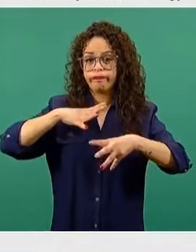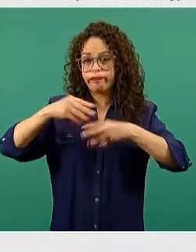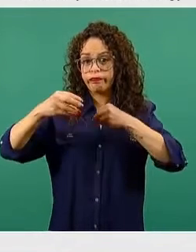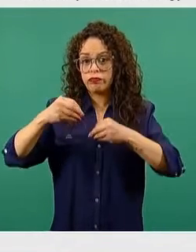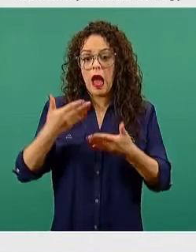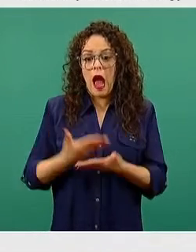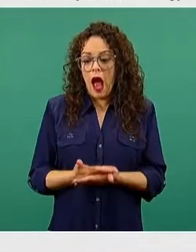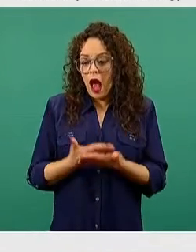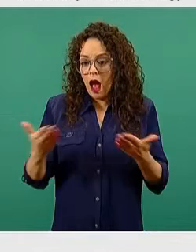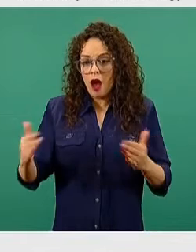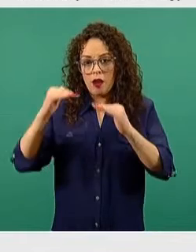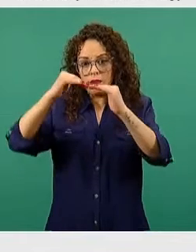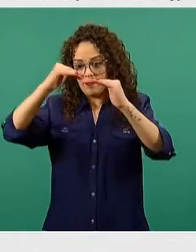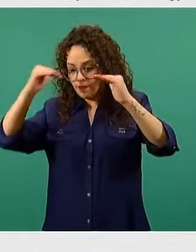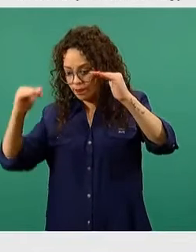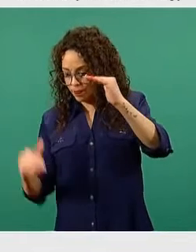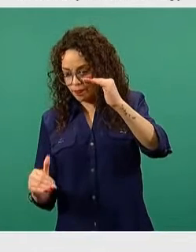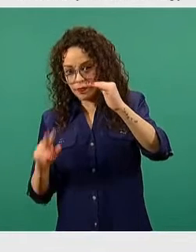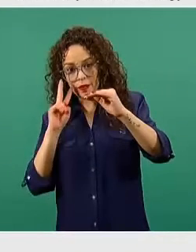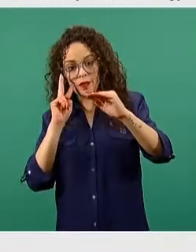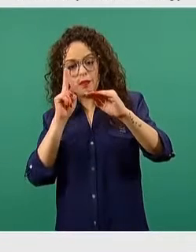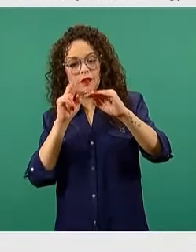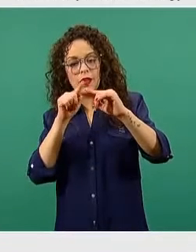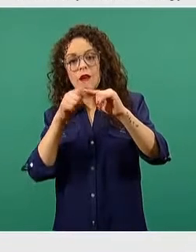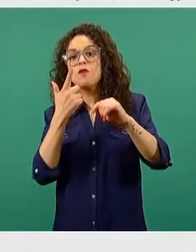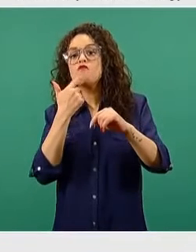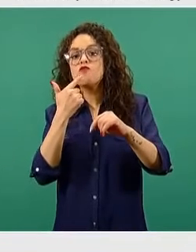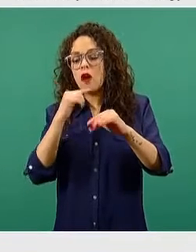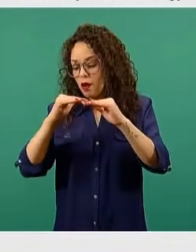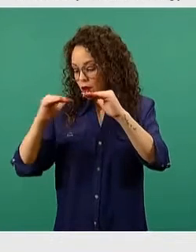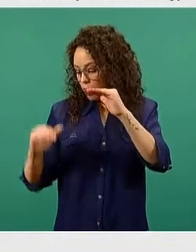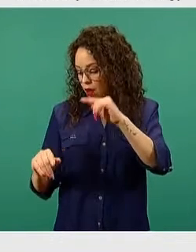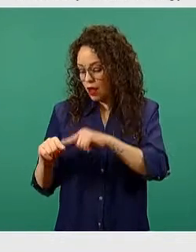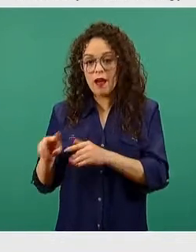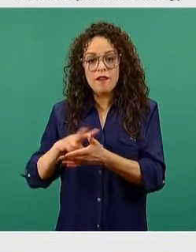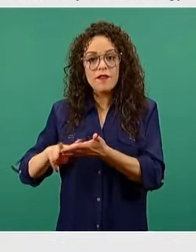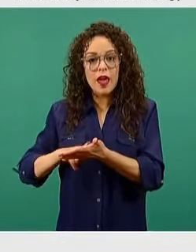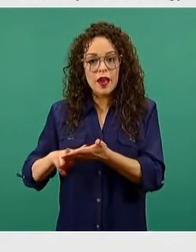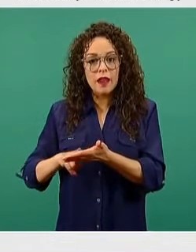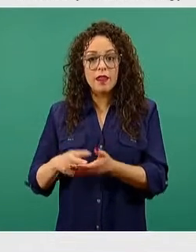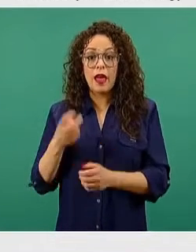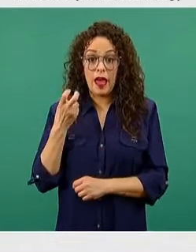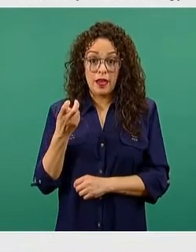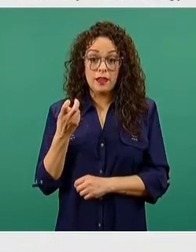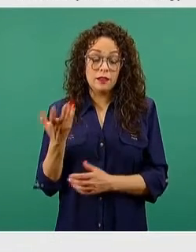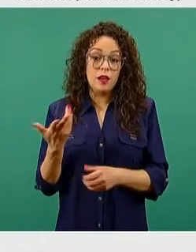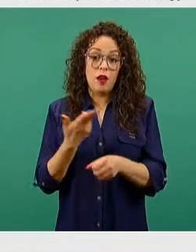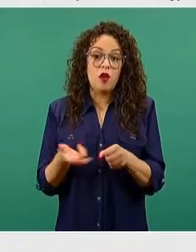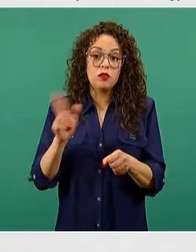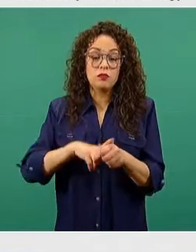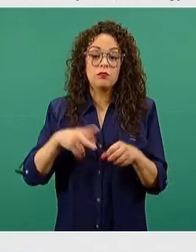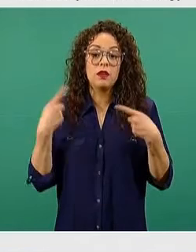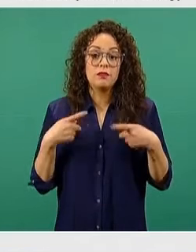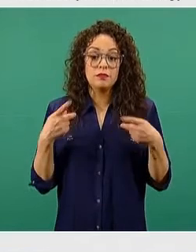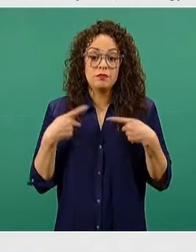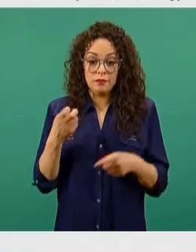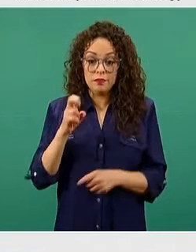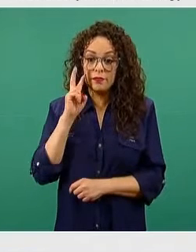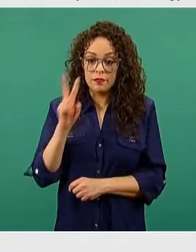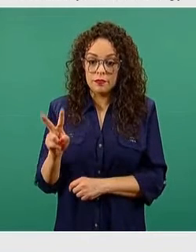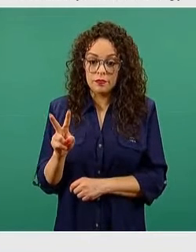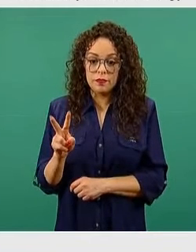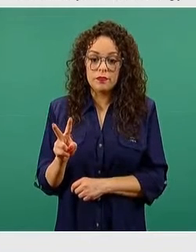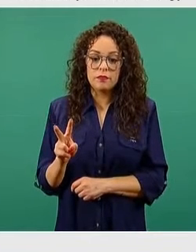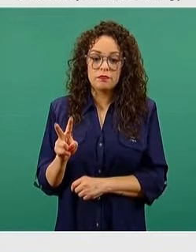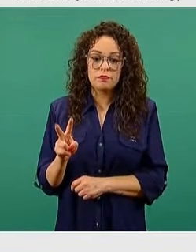día de hoy, que es esta reducción del 83 por ciento de la hospitalización de manera general, pero pueden ver también que en la misma